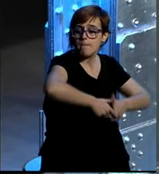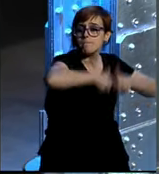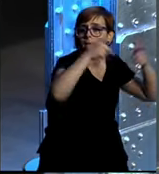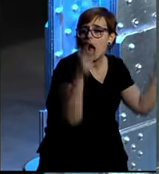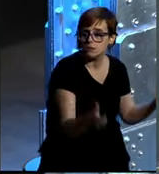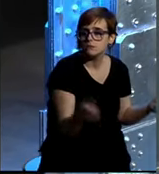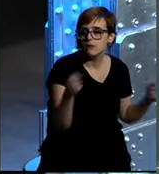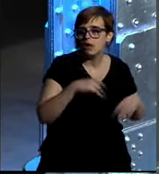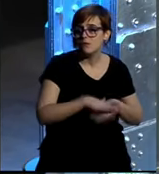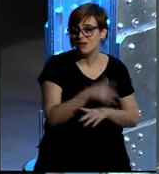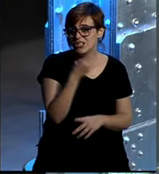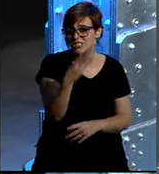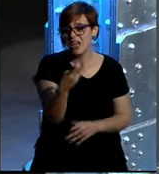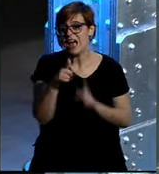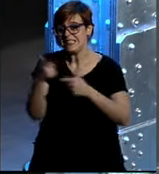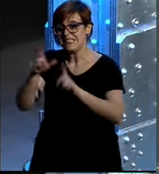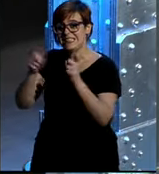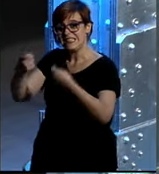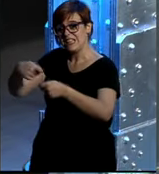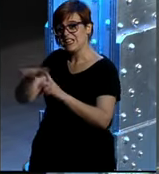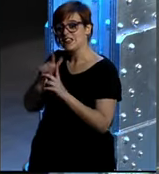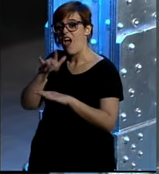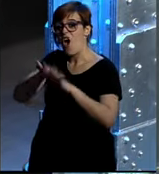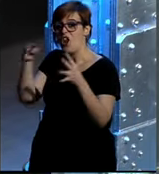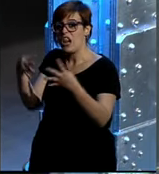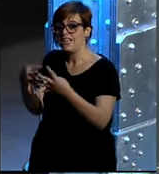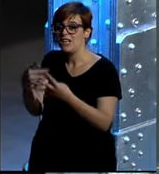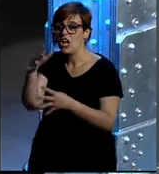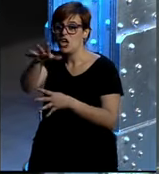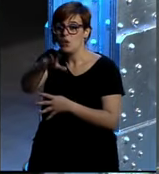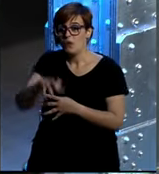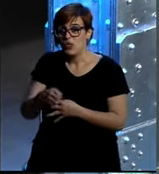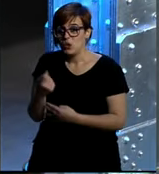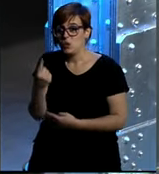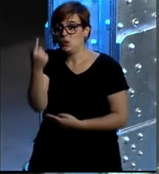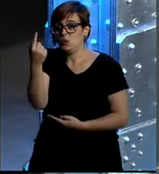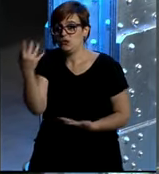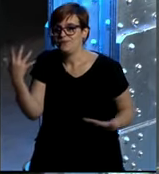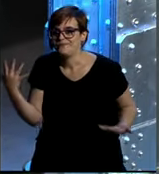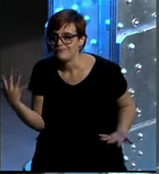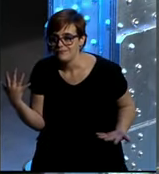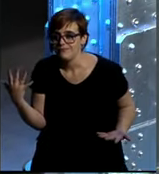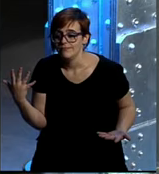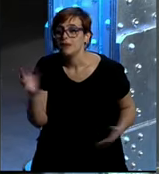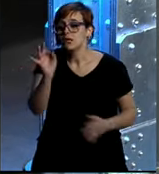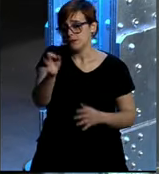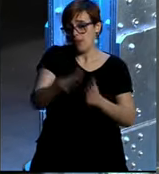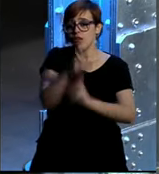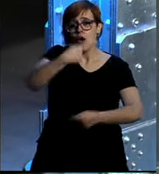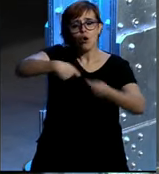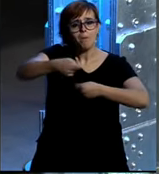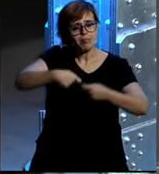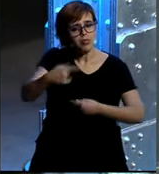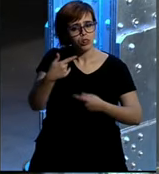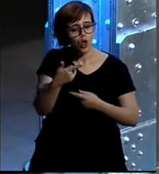visitado 36 en la tienda online y de los 36 he comprado uno sí pero eso cuando estás vendiendo